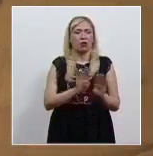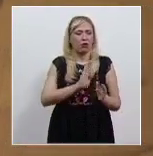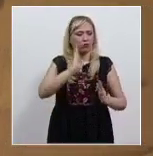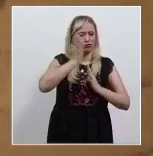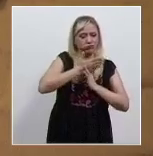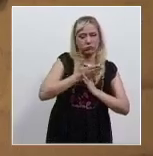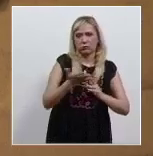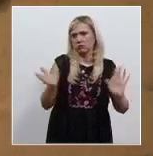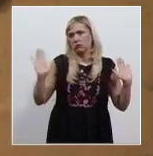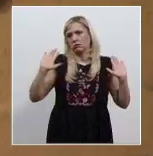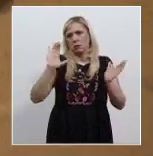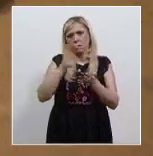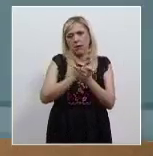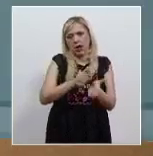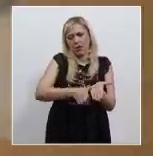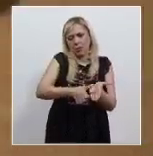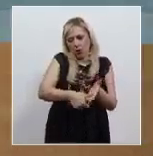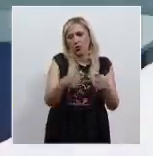como el matrimonio.